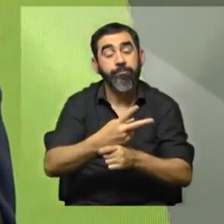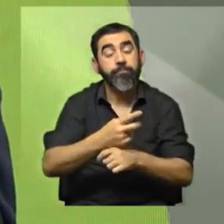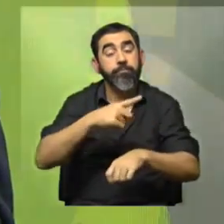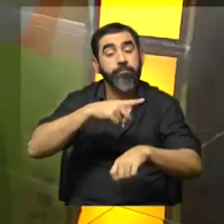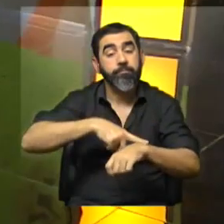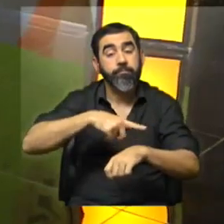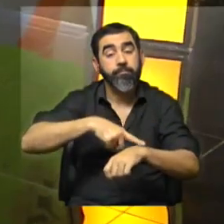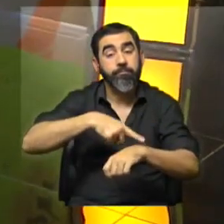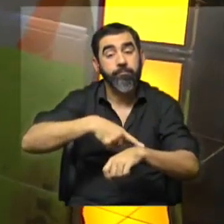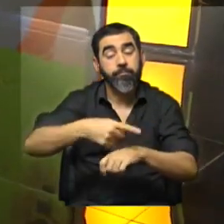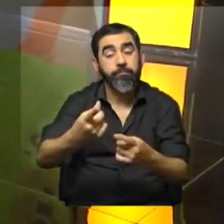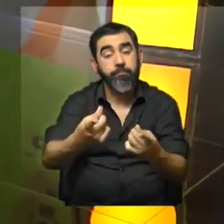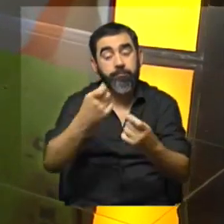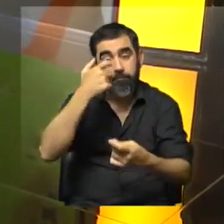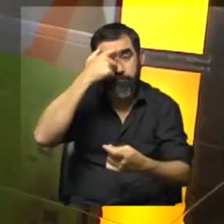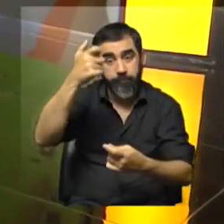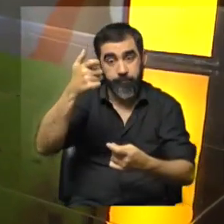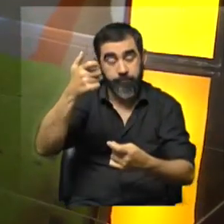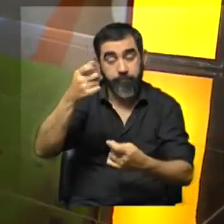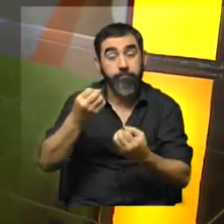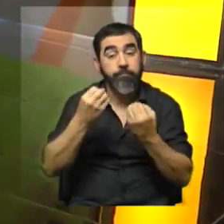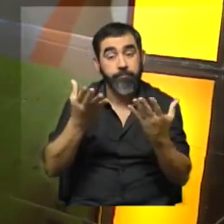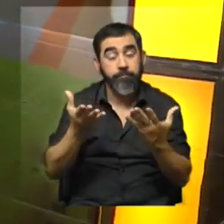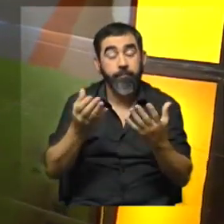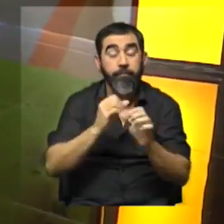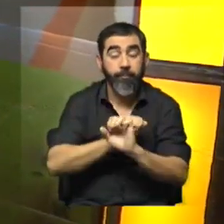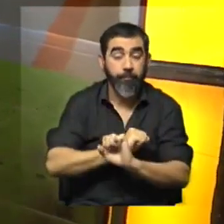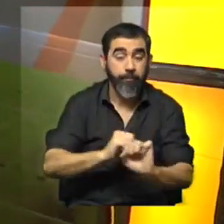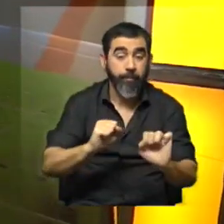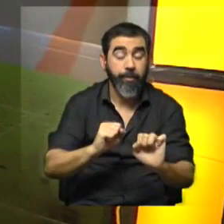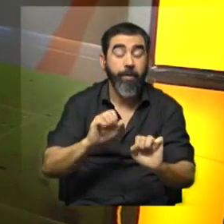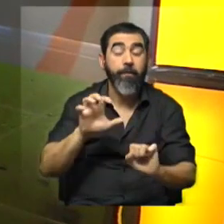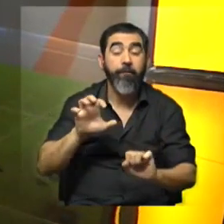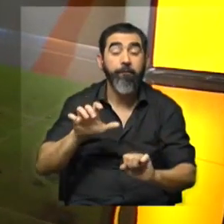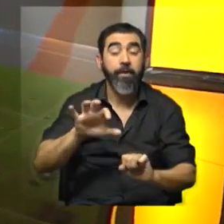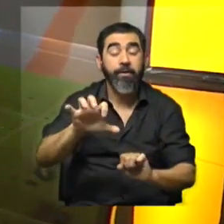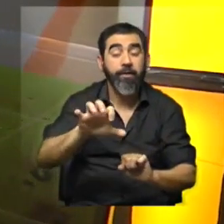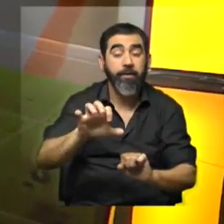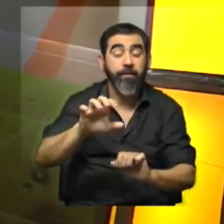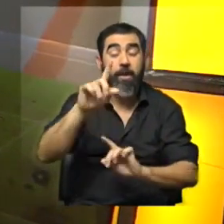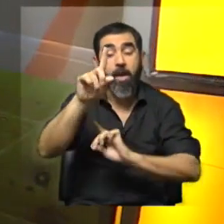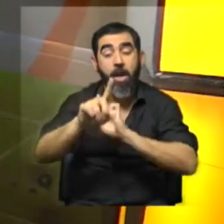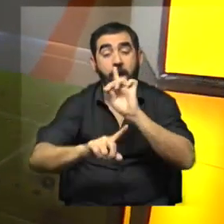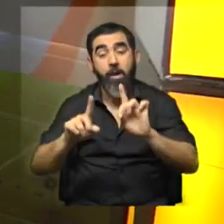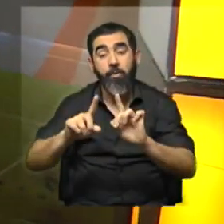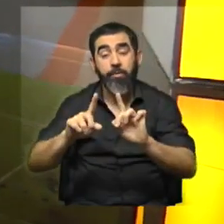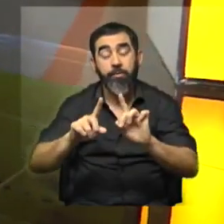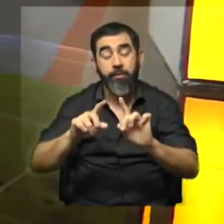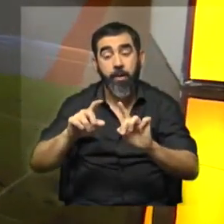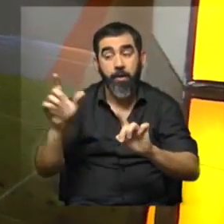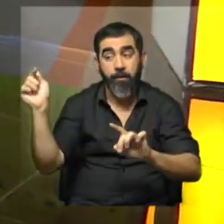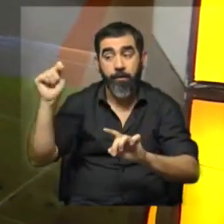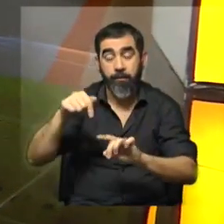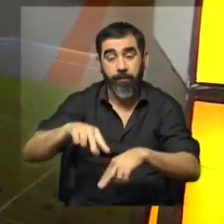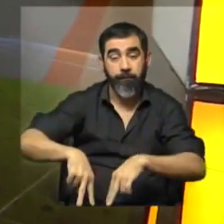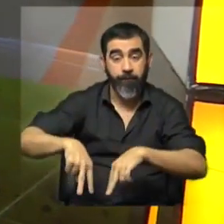que requiere la ciencia. Porque acá tal vez estemos hablando de bacterias, de muchas de las que se traen y que se